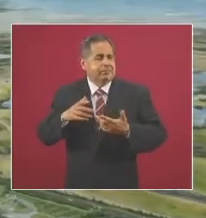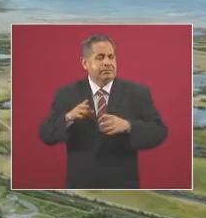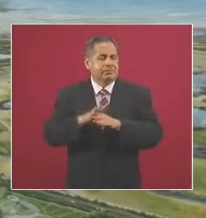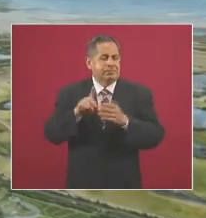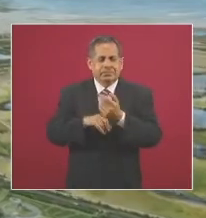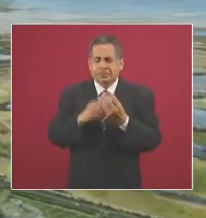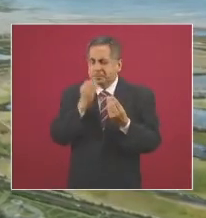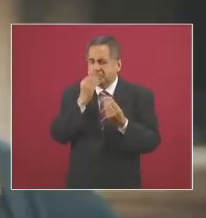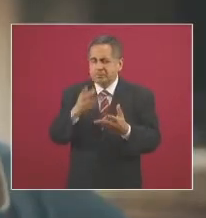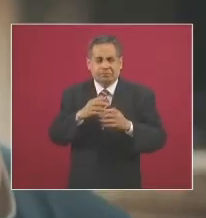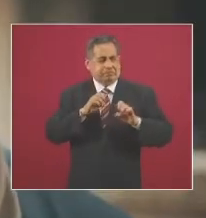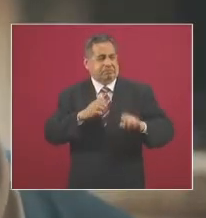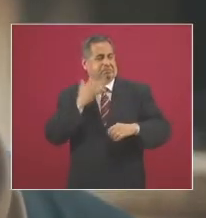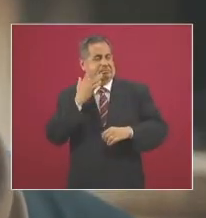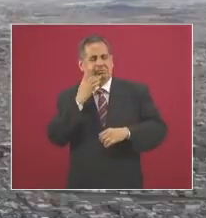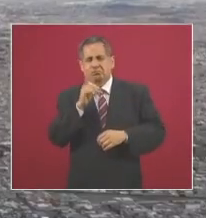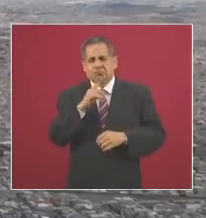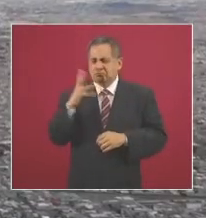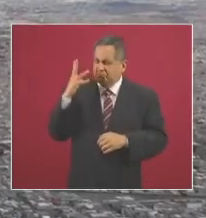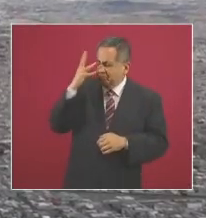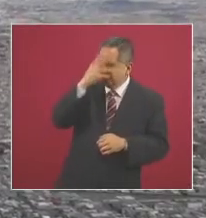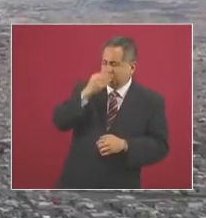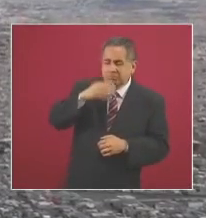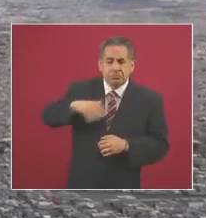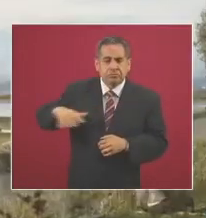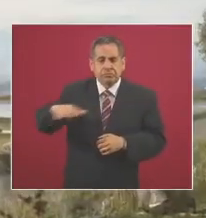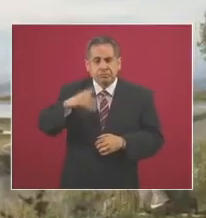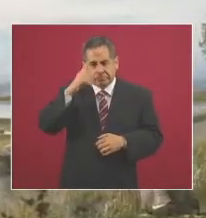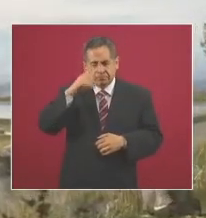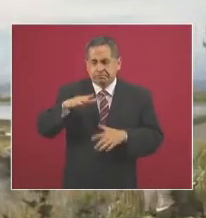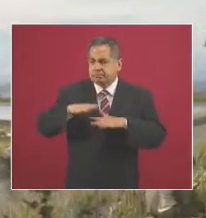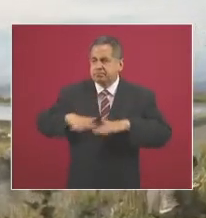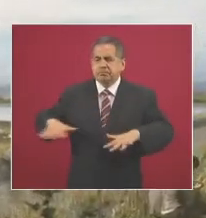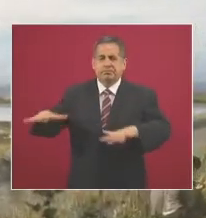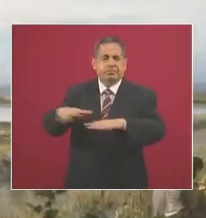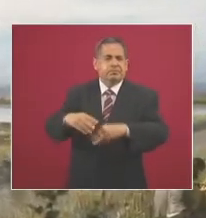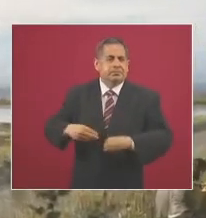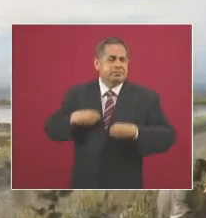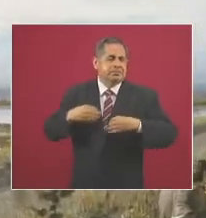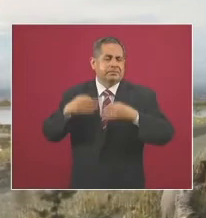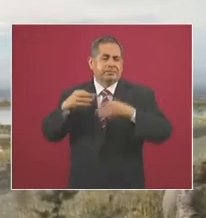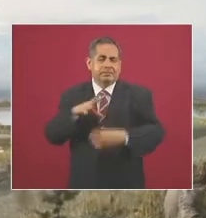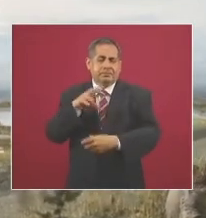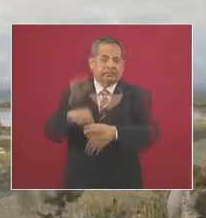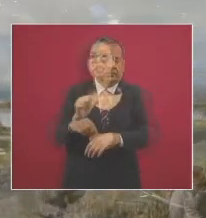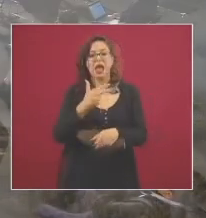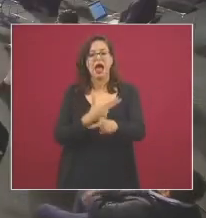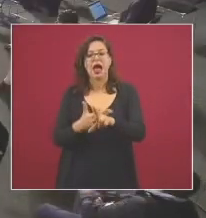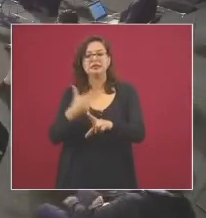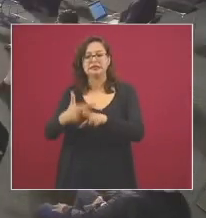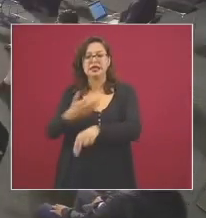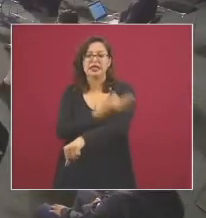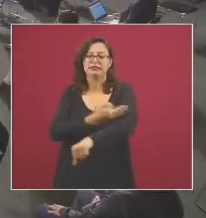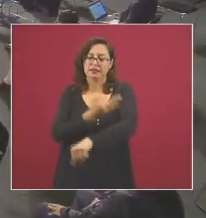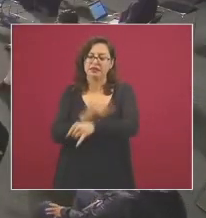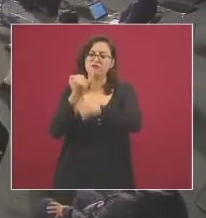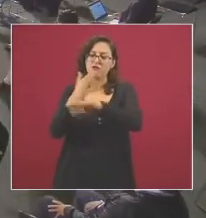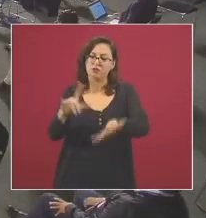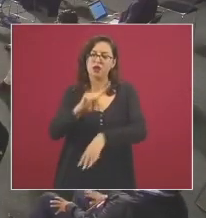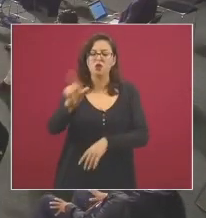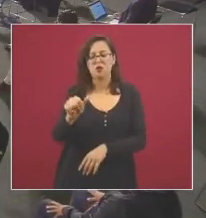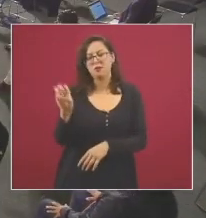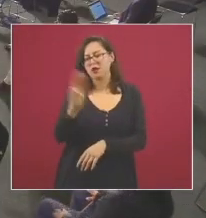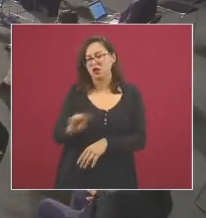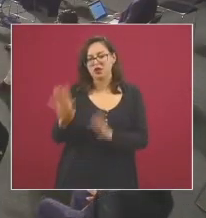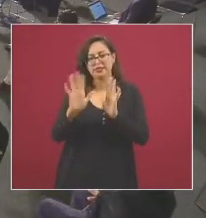Asimismo, construirán un parque deportivo y módulos de servicio de emergencia, y también equiparán los perímetros de los cuerpos de agua. Hasta aquí la información